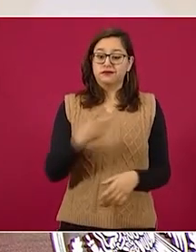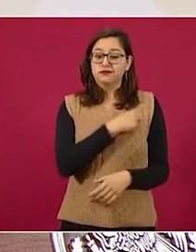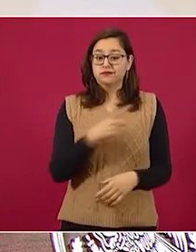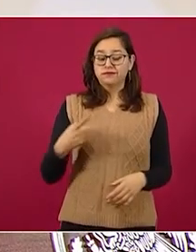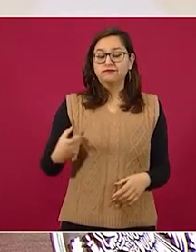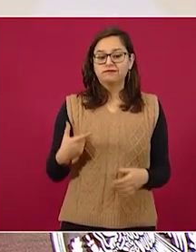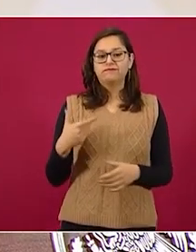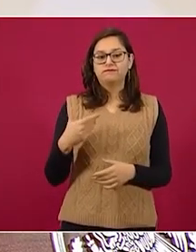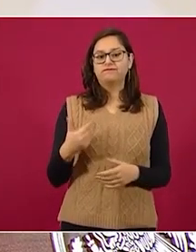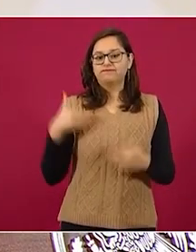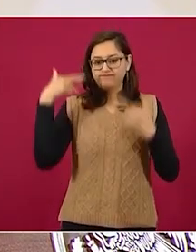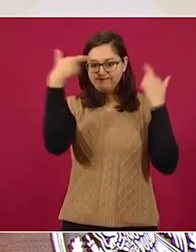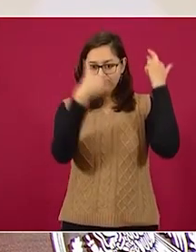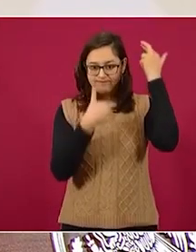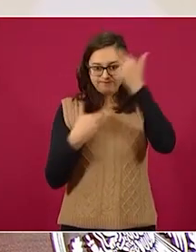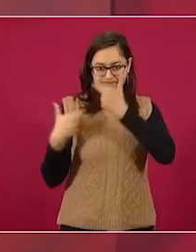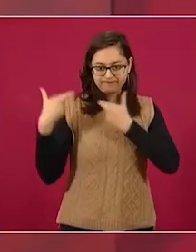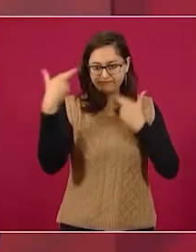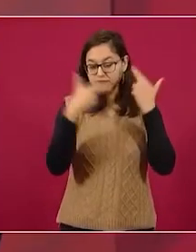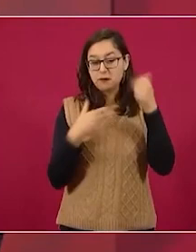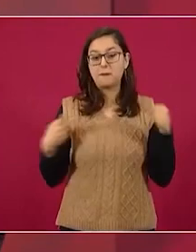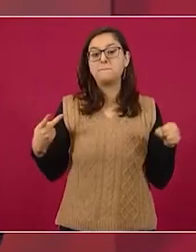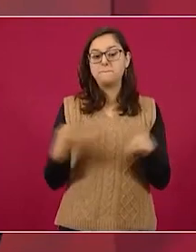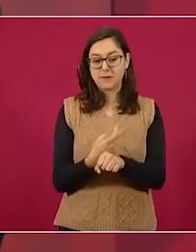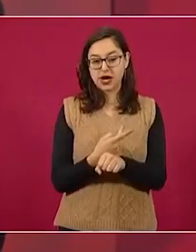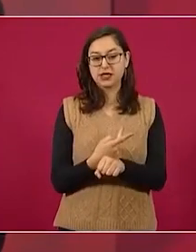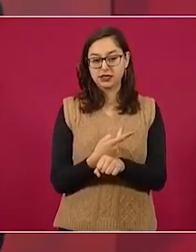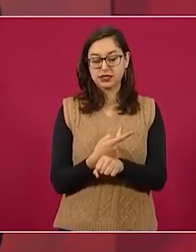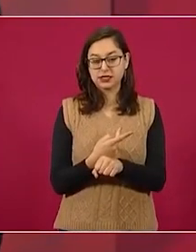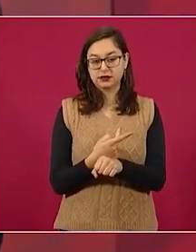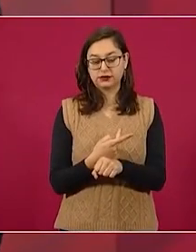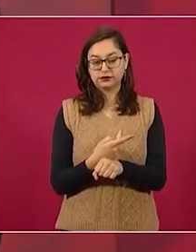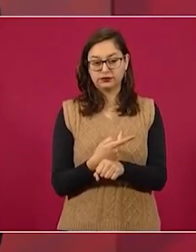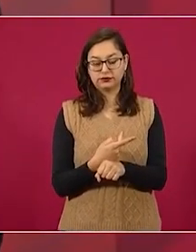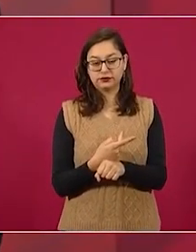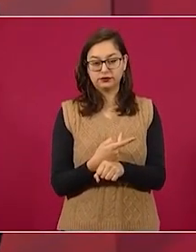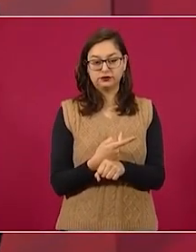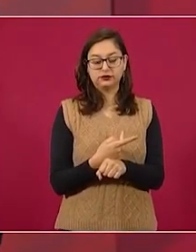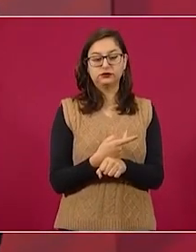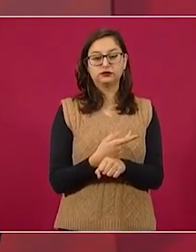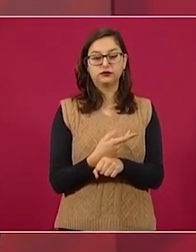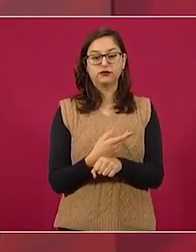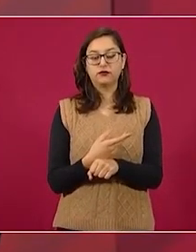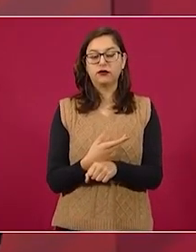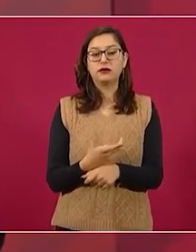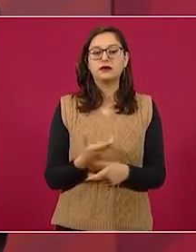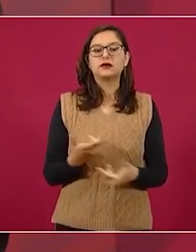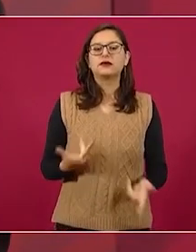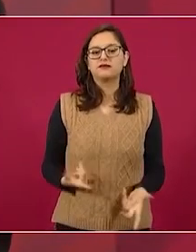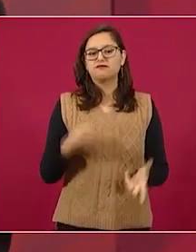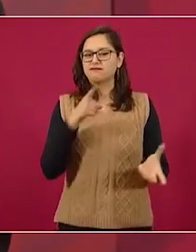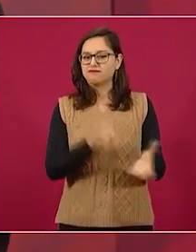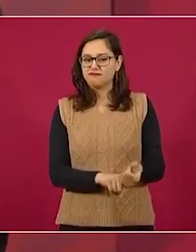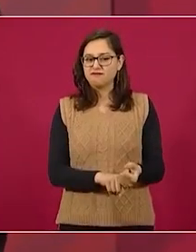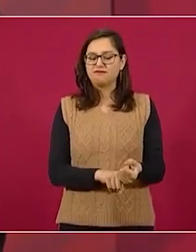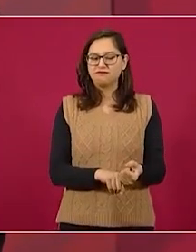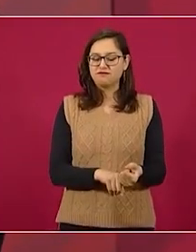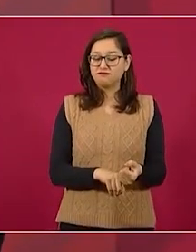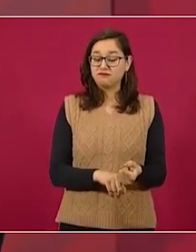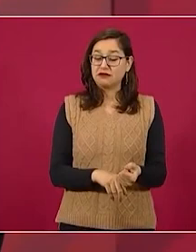qué se trata. En todo esto hay también muchos intereses